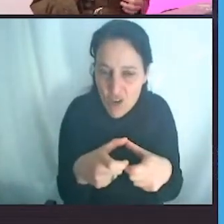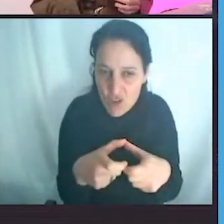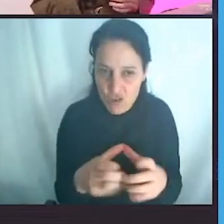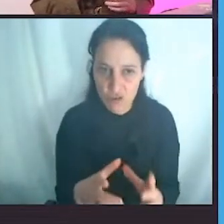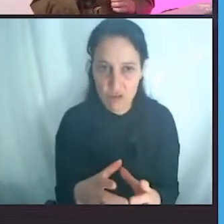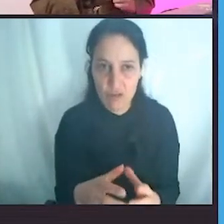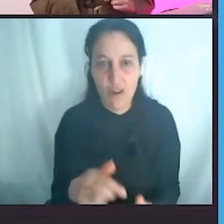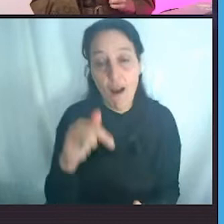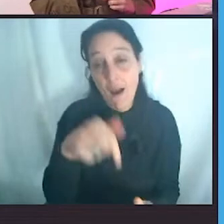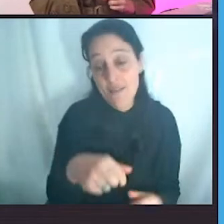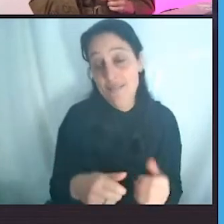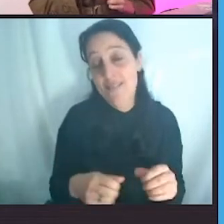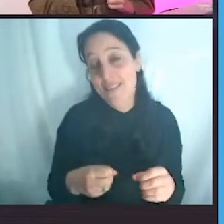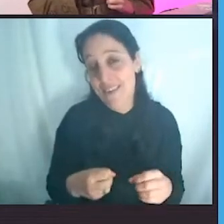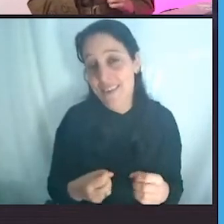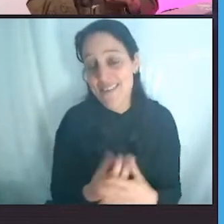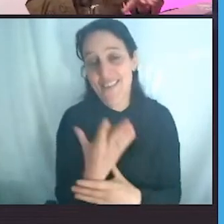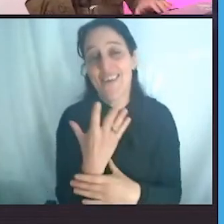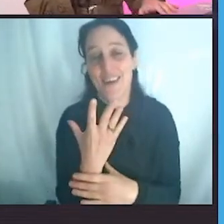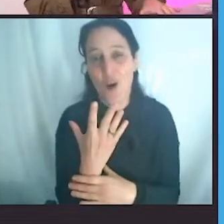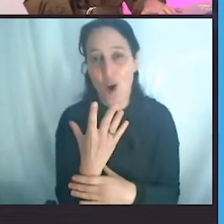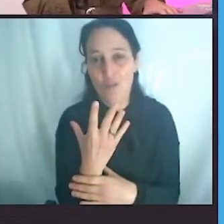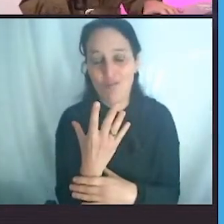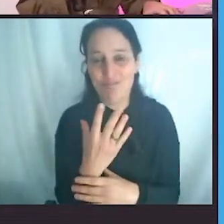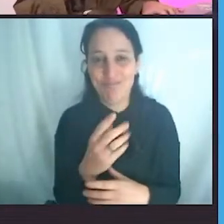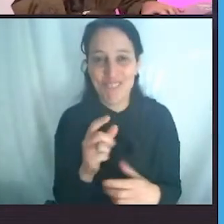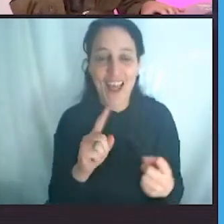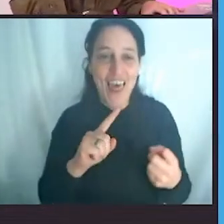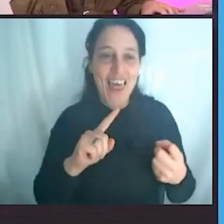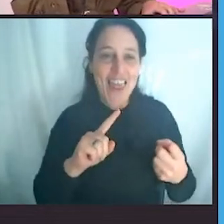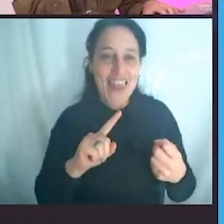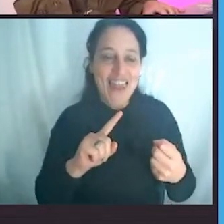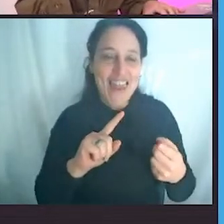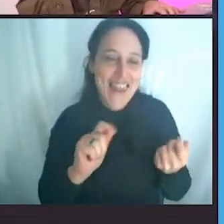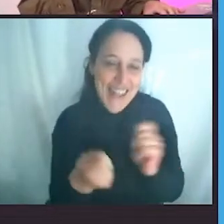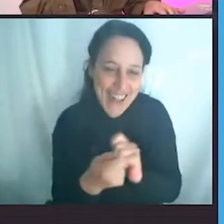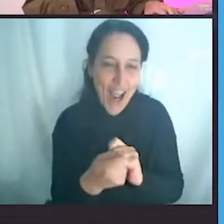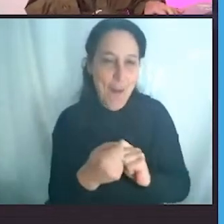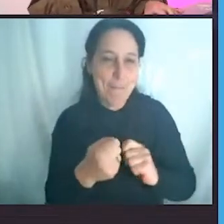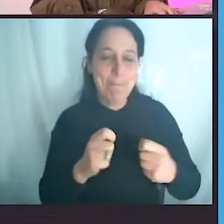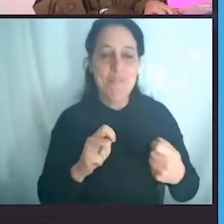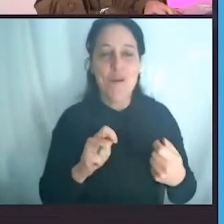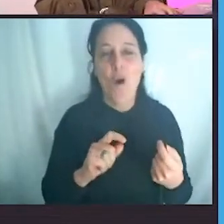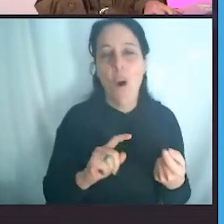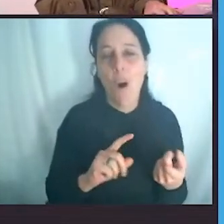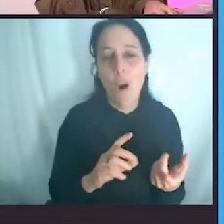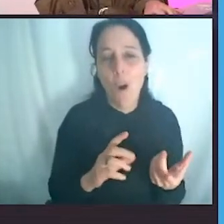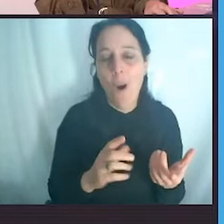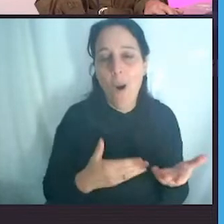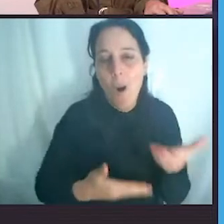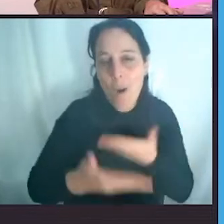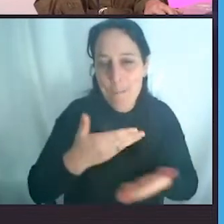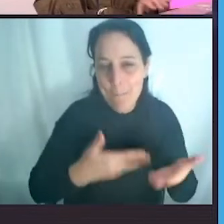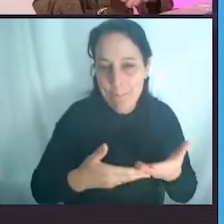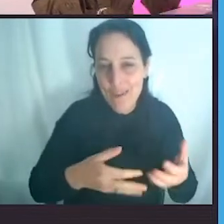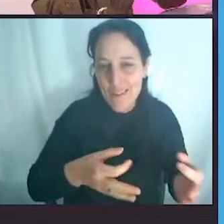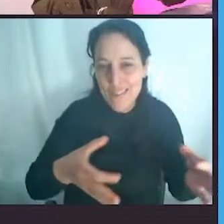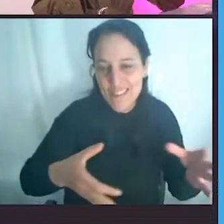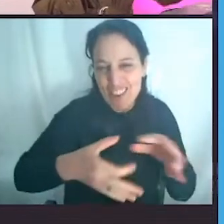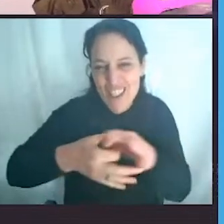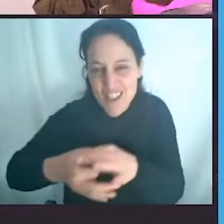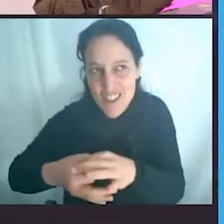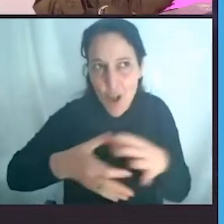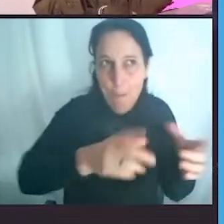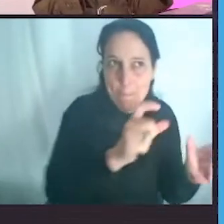cambiar la relación humana con el plástico. Creemos que nuestra relación está totalmente fuera de control, que empezamos a usar un material descartable de